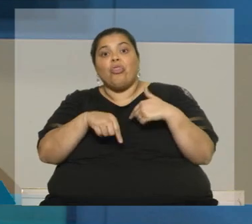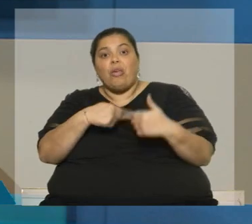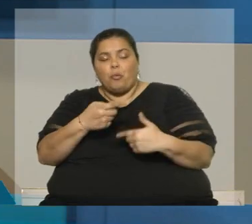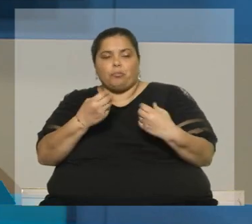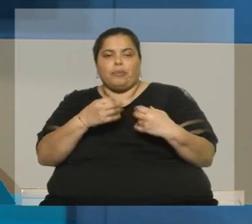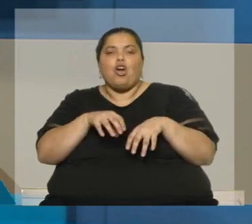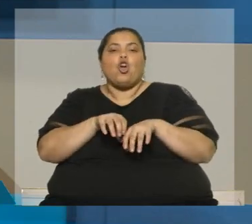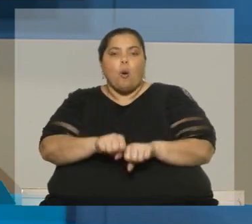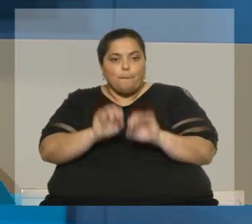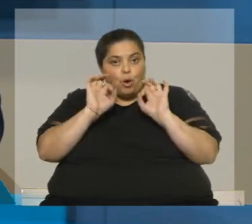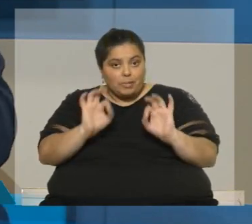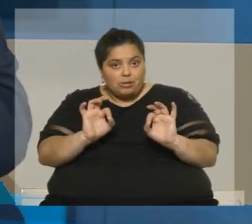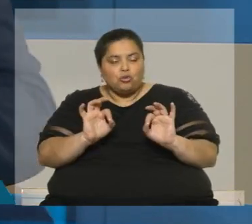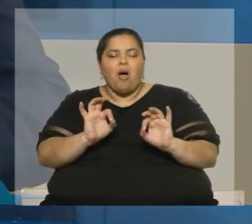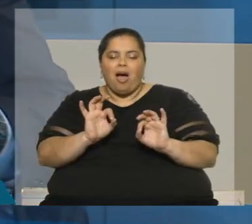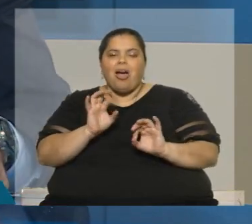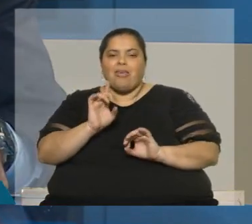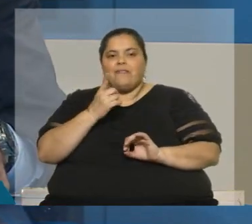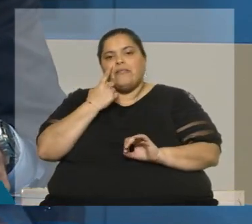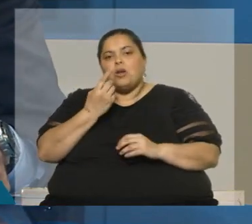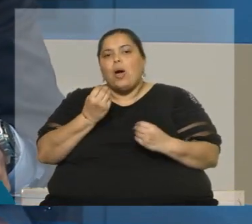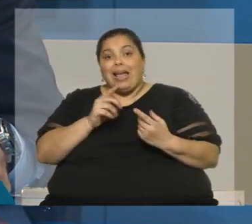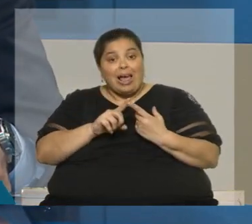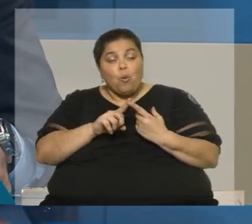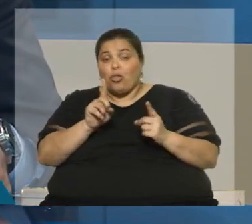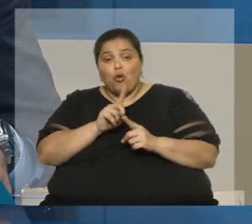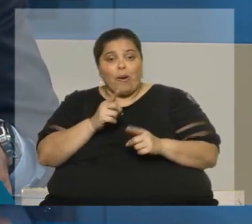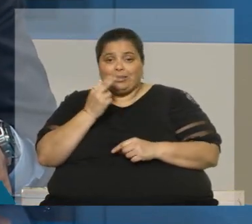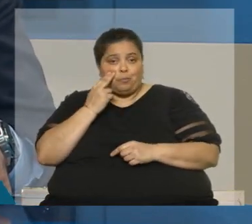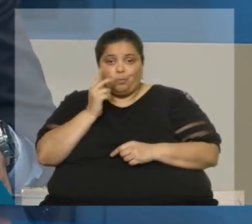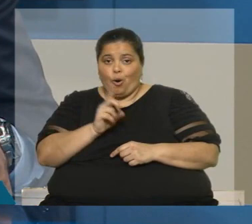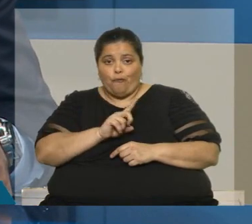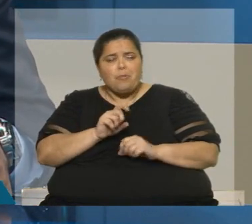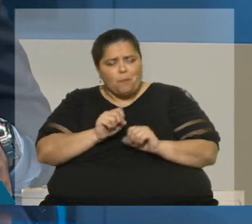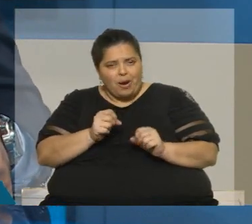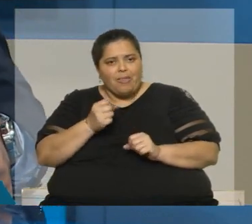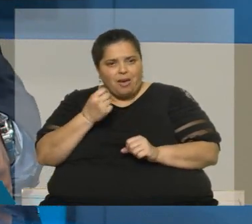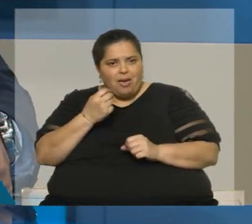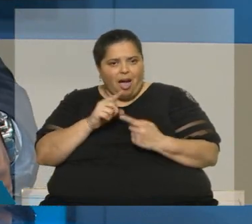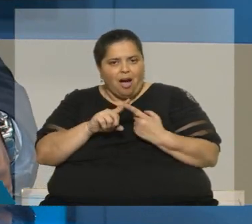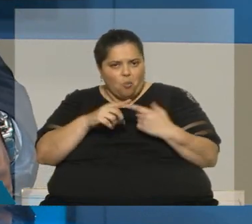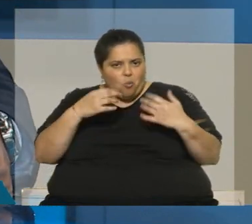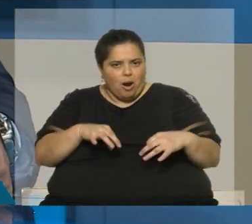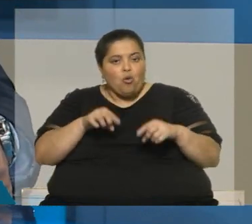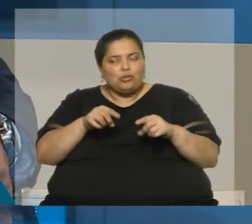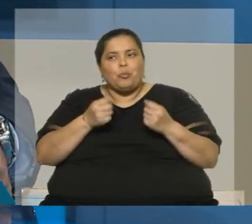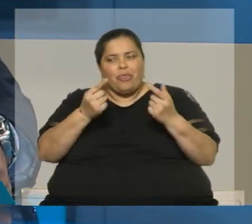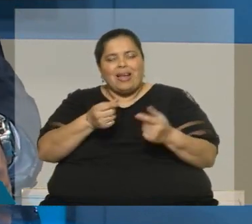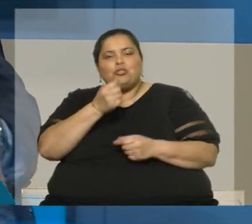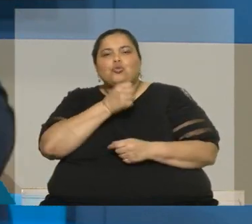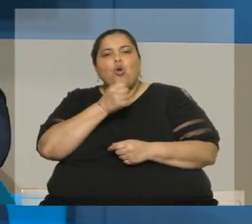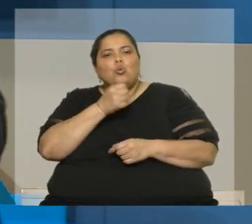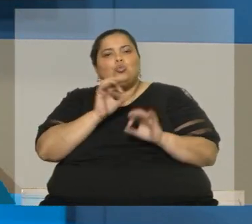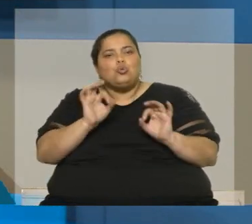adicionales, lo que tienen que ver es que el acuerdo no es el problema, sino que el acuerdo puede ser un instrumento y una solución para conseguir los